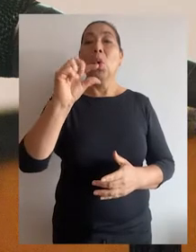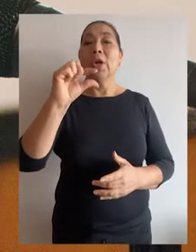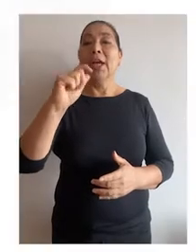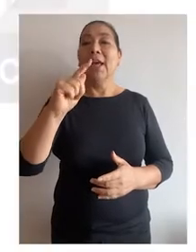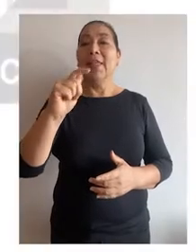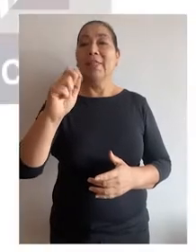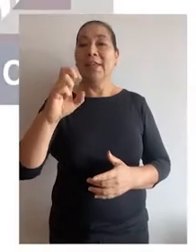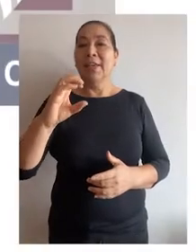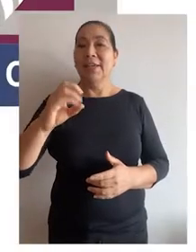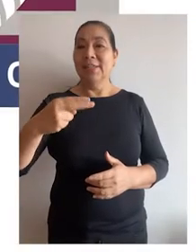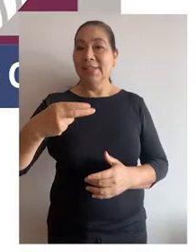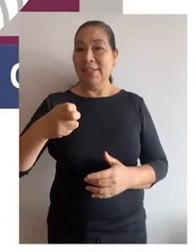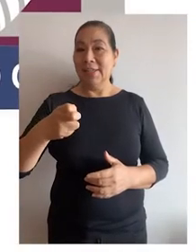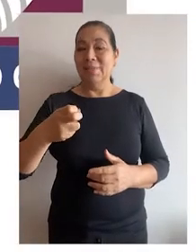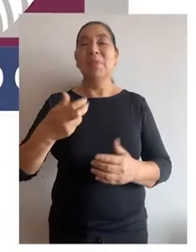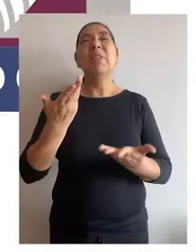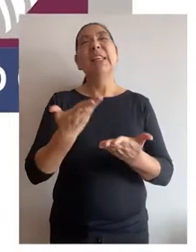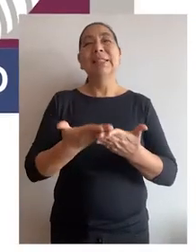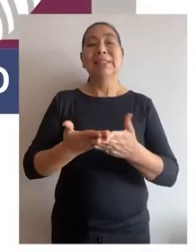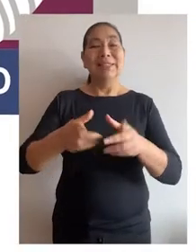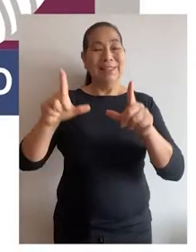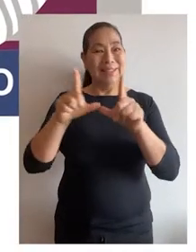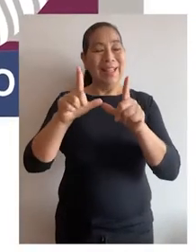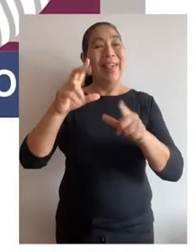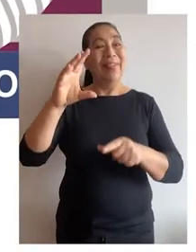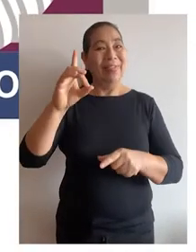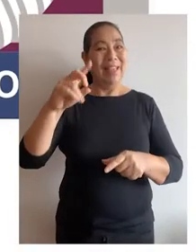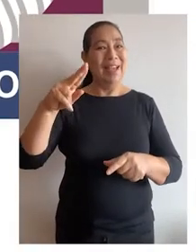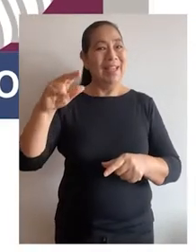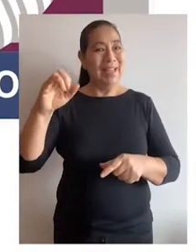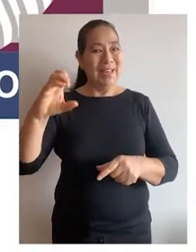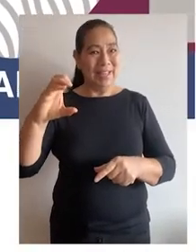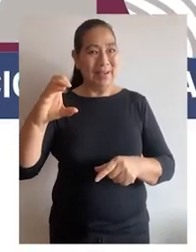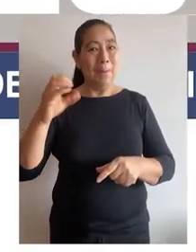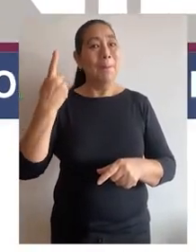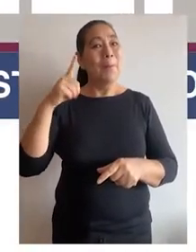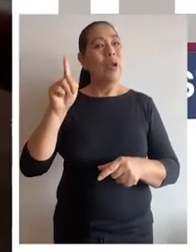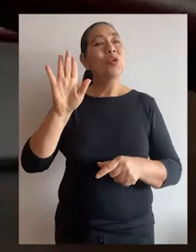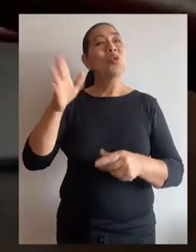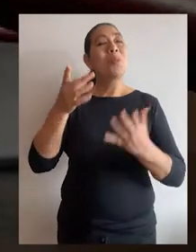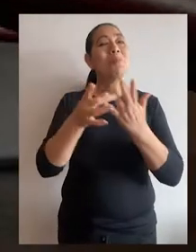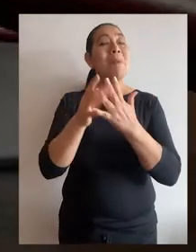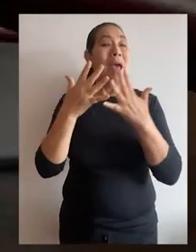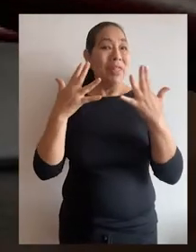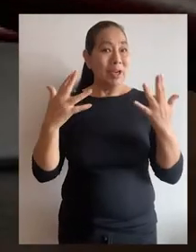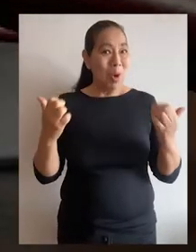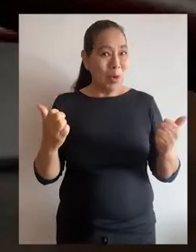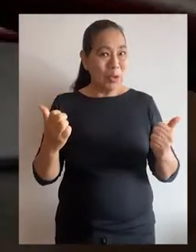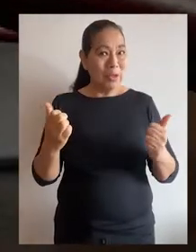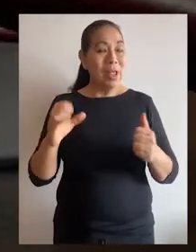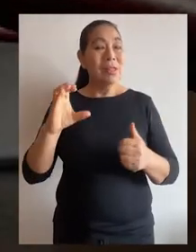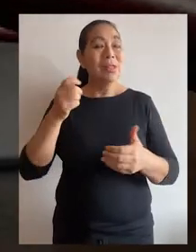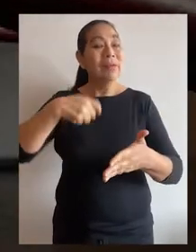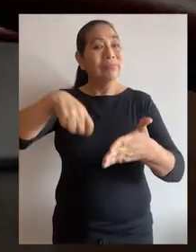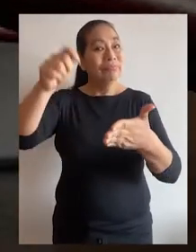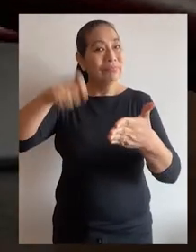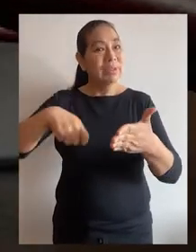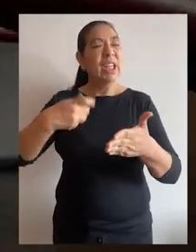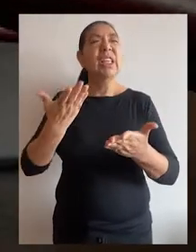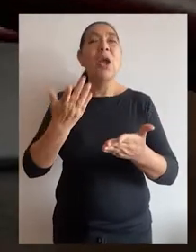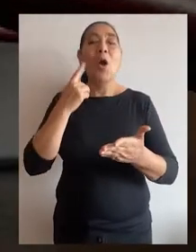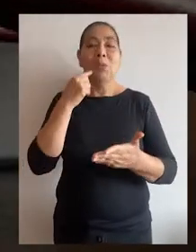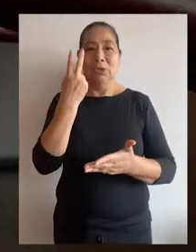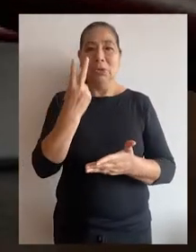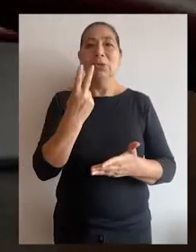contra el Registro Nacional de Identificación y Estado Civil RENIEC, quien solicitaba el registro de su matrimonio civil con un